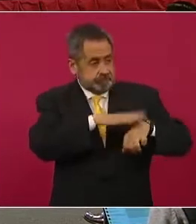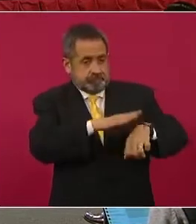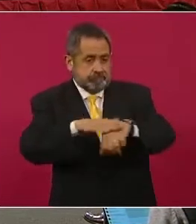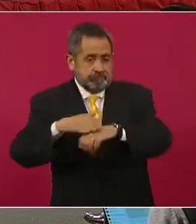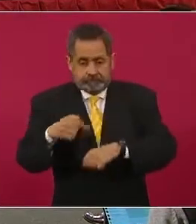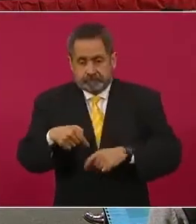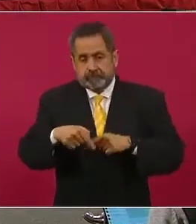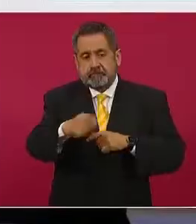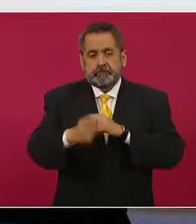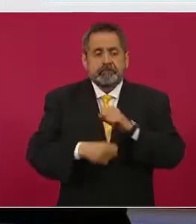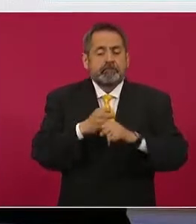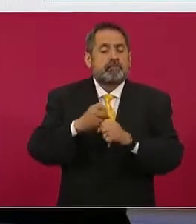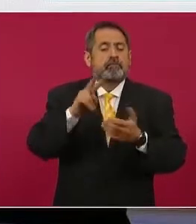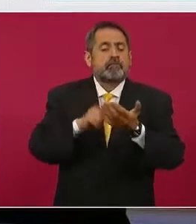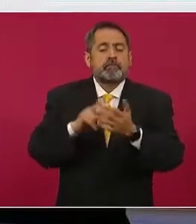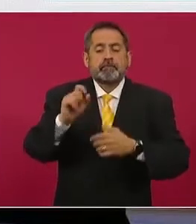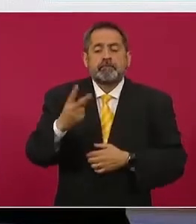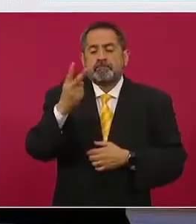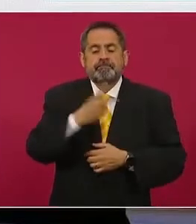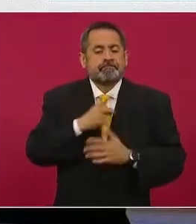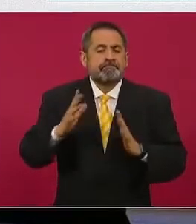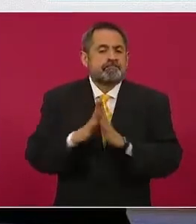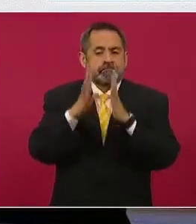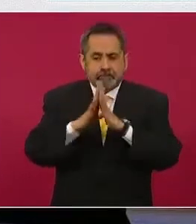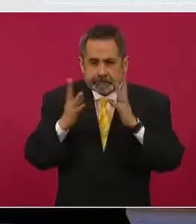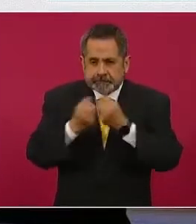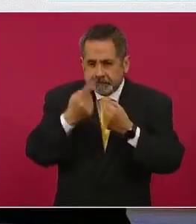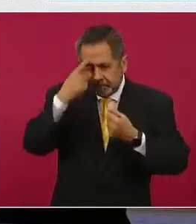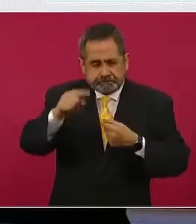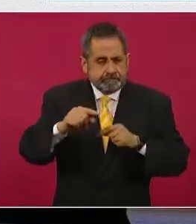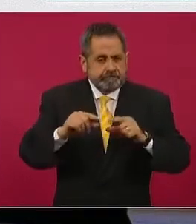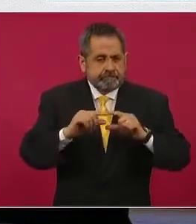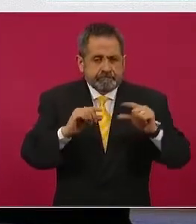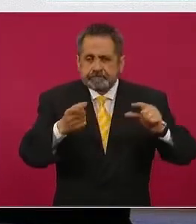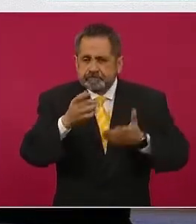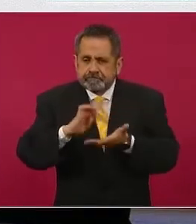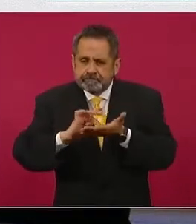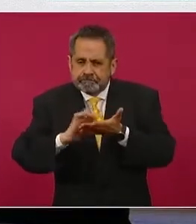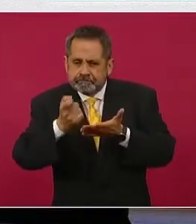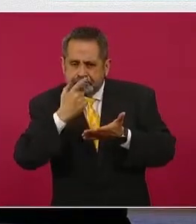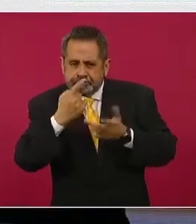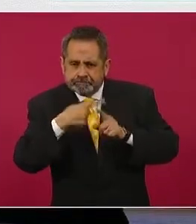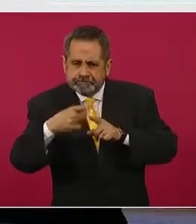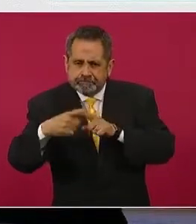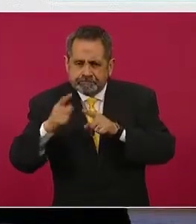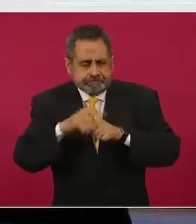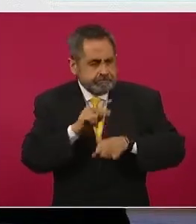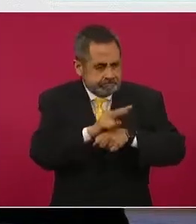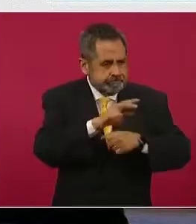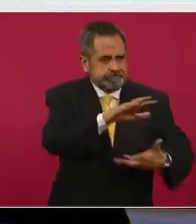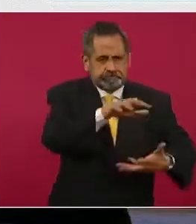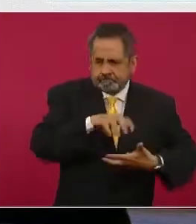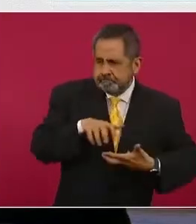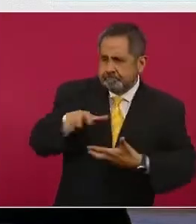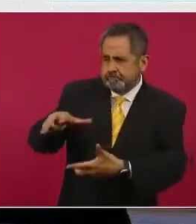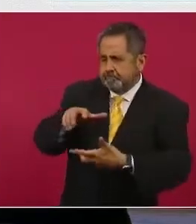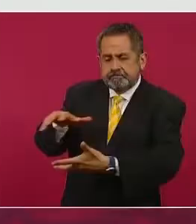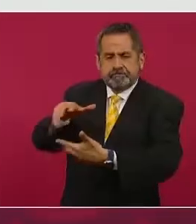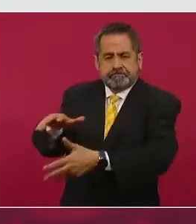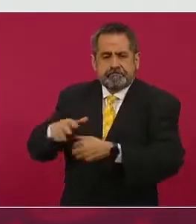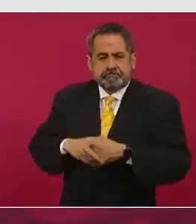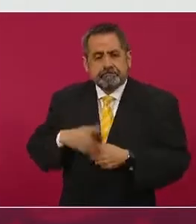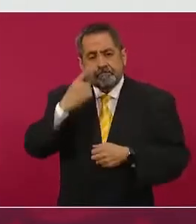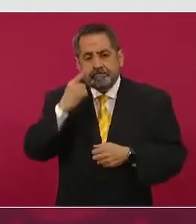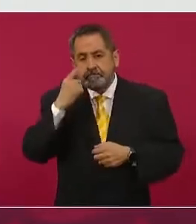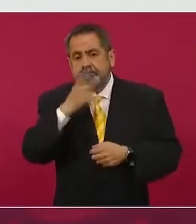2022, que participar para conseguir los medicamentos que van a ser estratégicos, monitorear o ayudar a monitorear las variantes